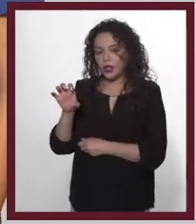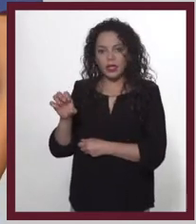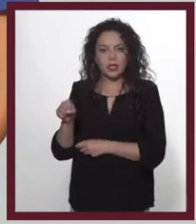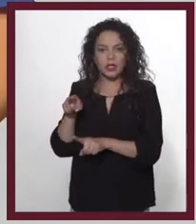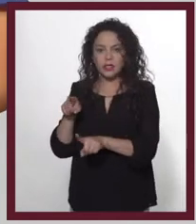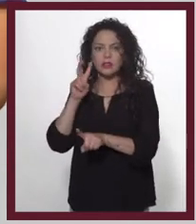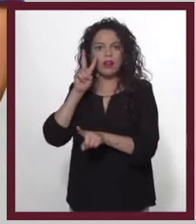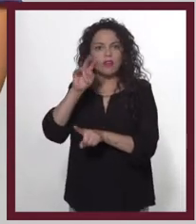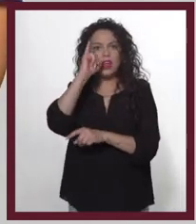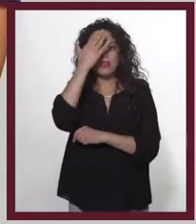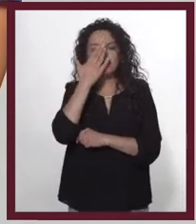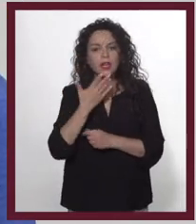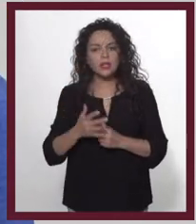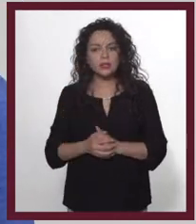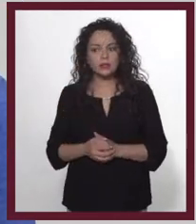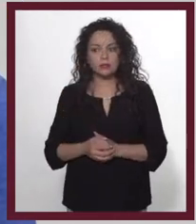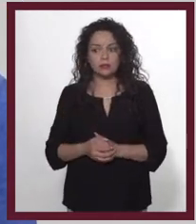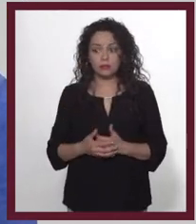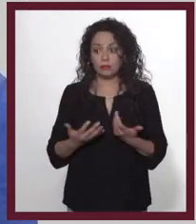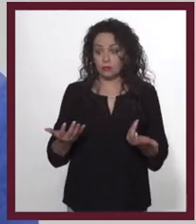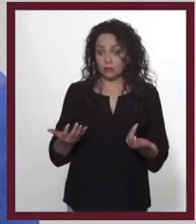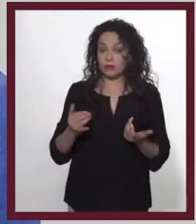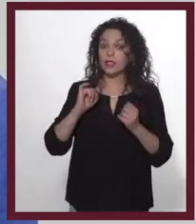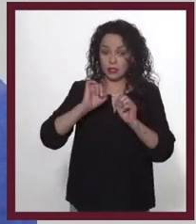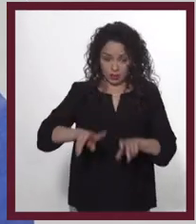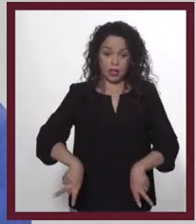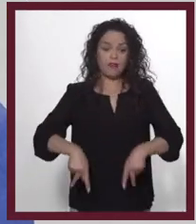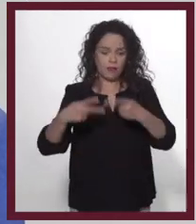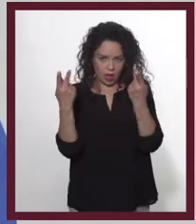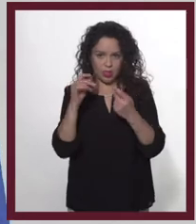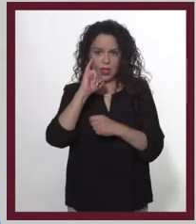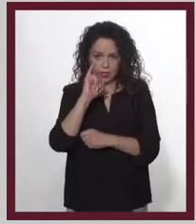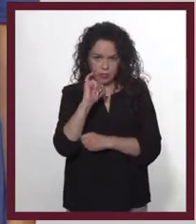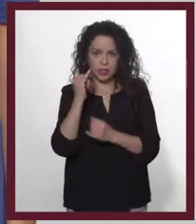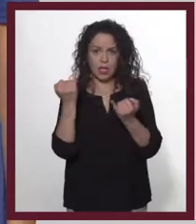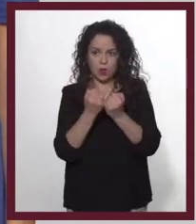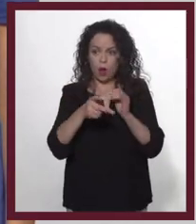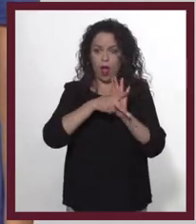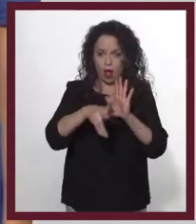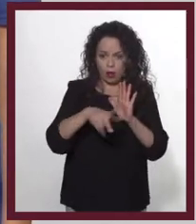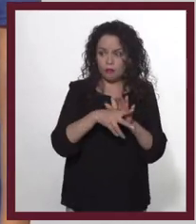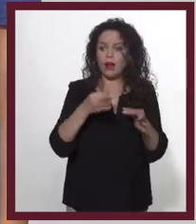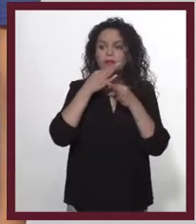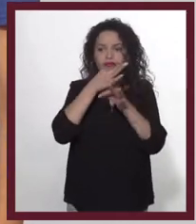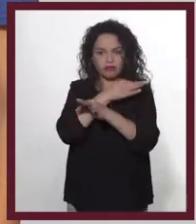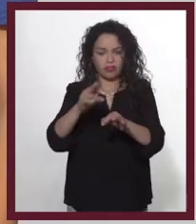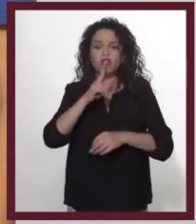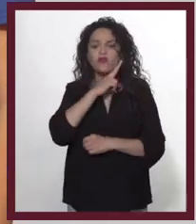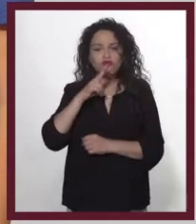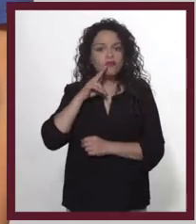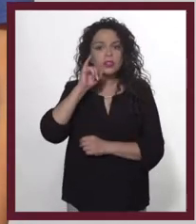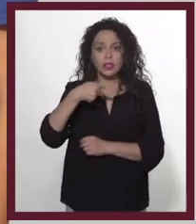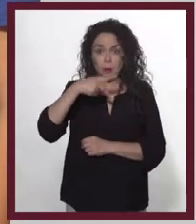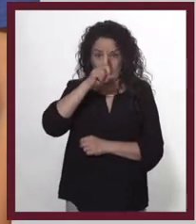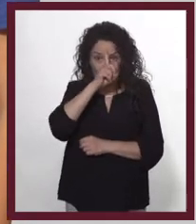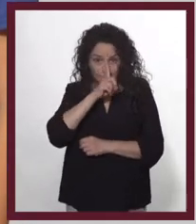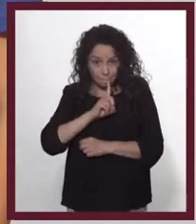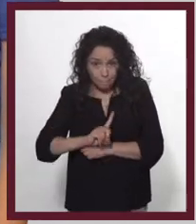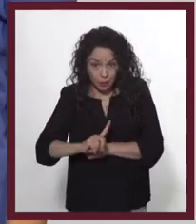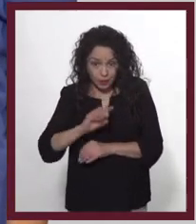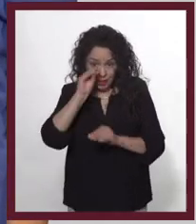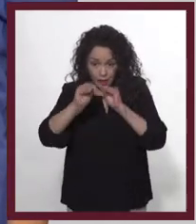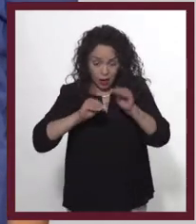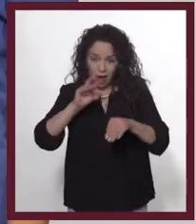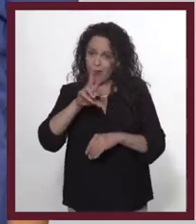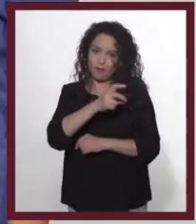¿No era el objetivo solo vender? ¡Claro! Se trata de vender. De la misma forma que el periodismo se trata de dar noticias, pero...